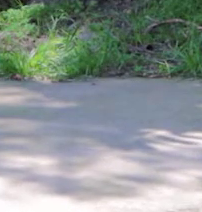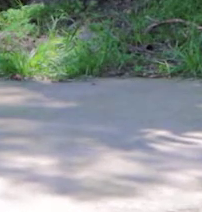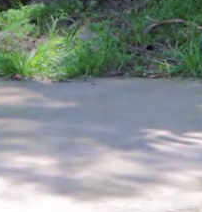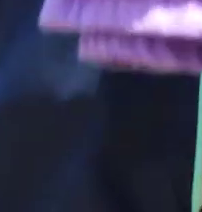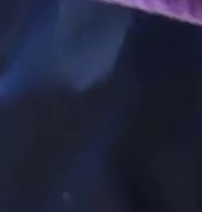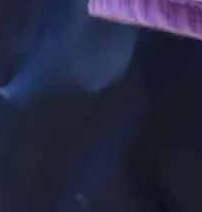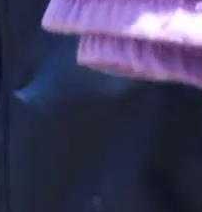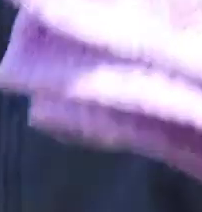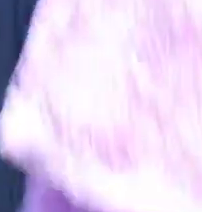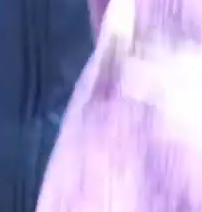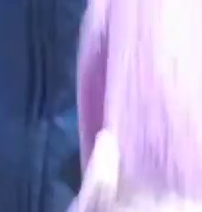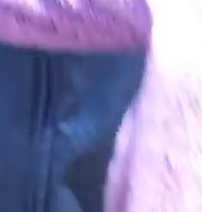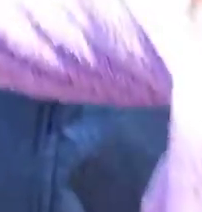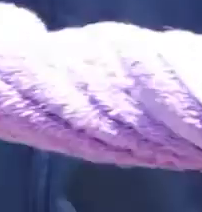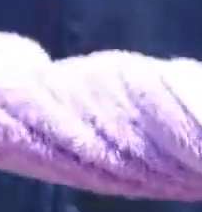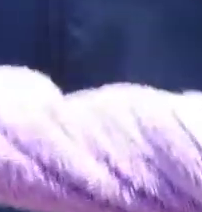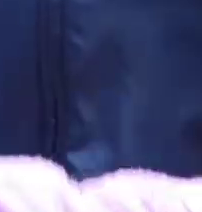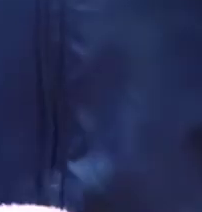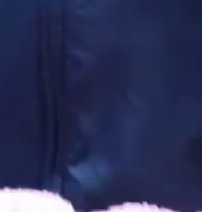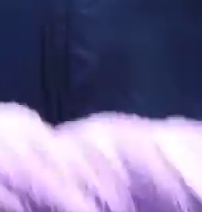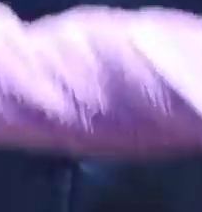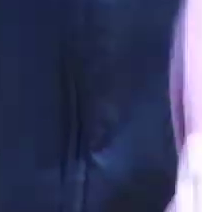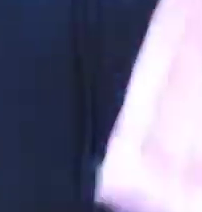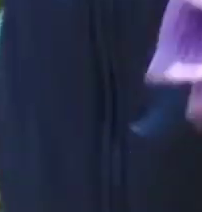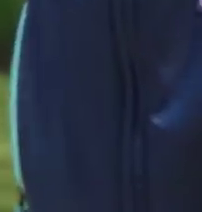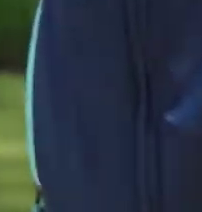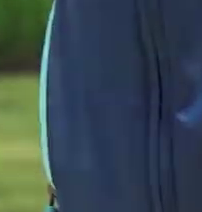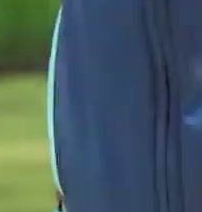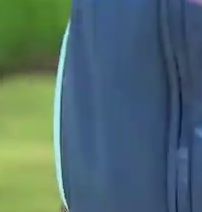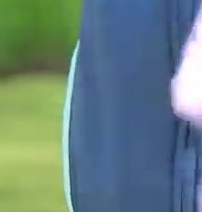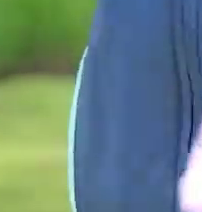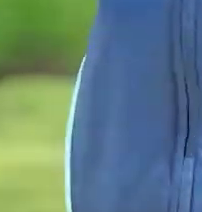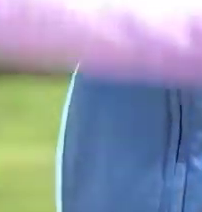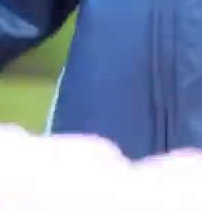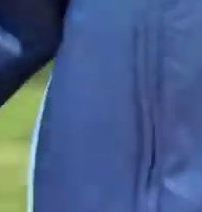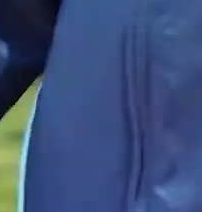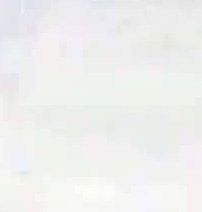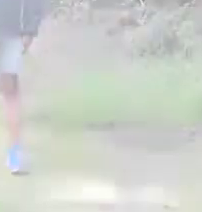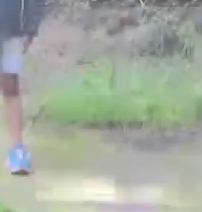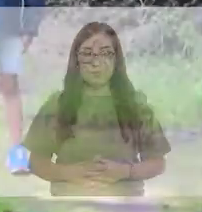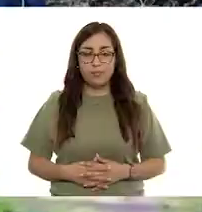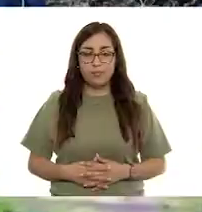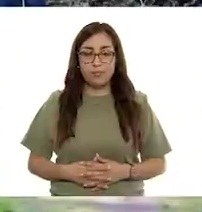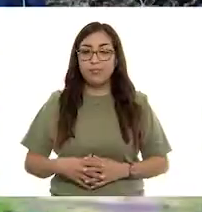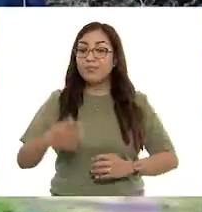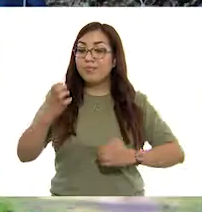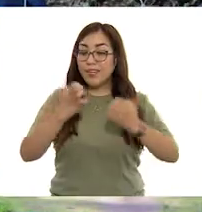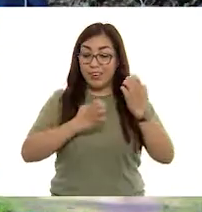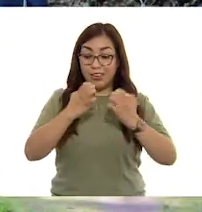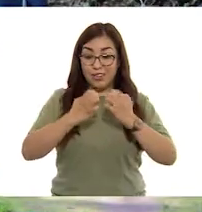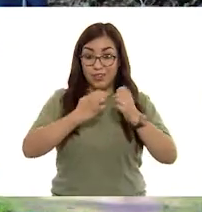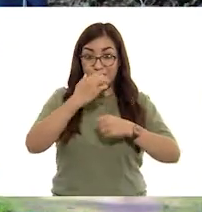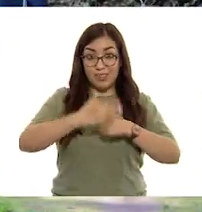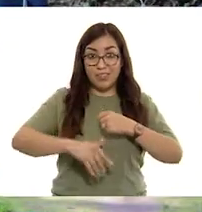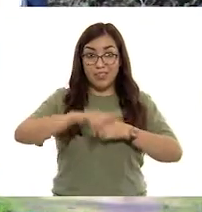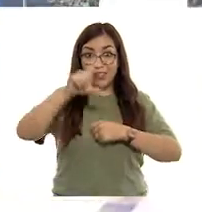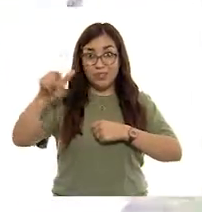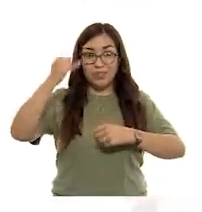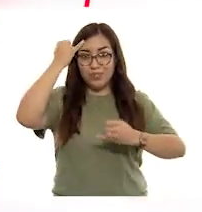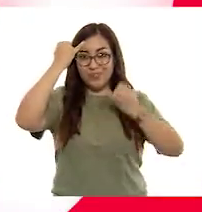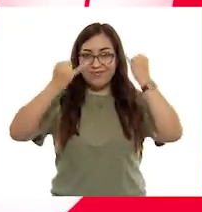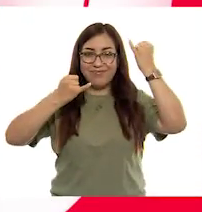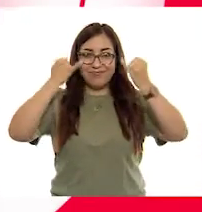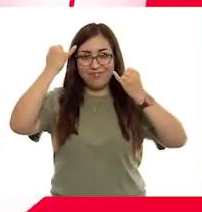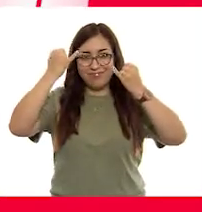y extendemos bajamos más bajamos un poquito más y después de cada pausa activa tu mente